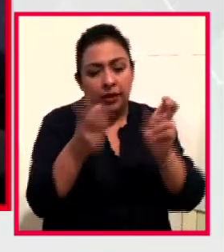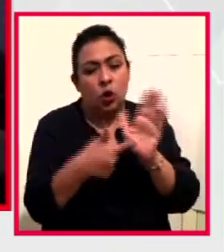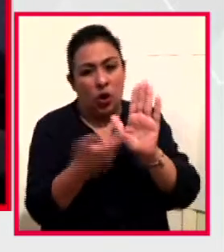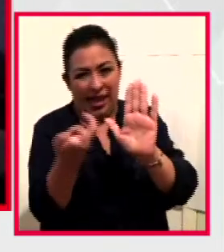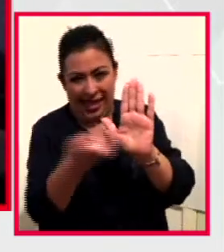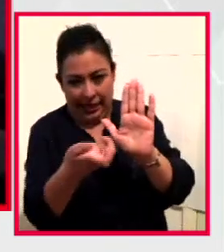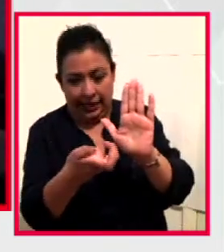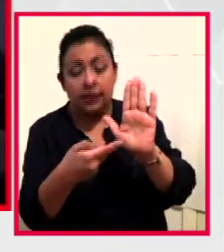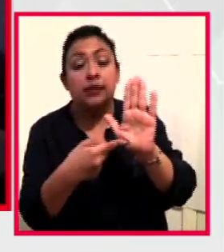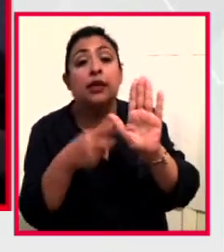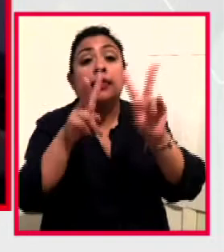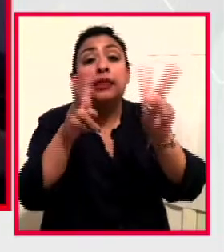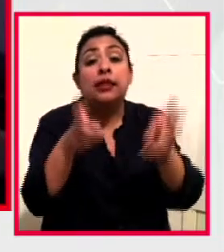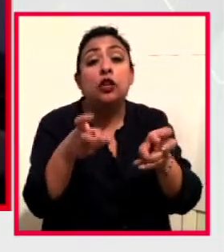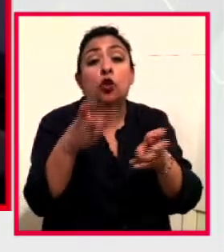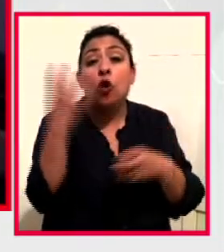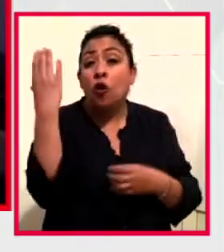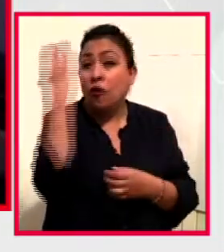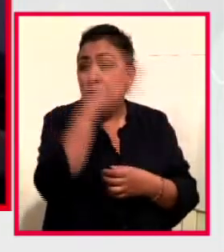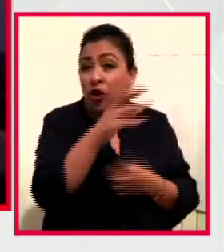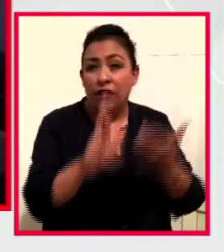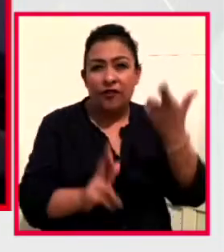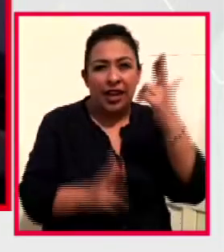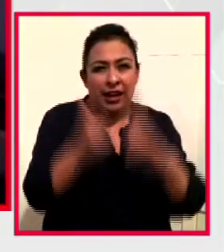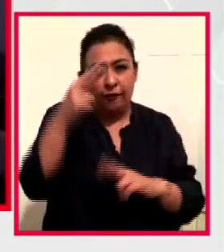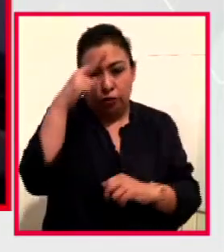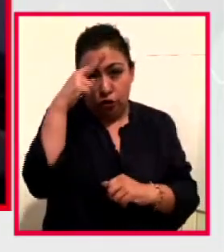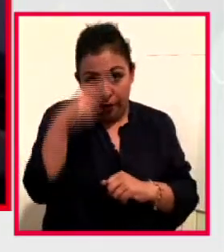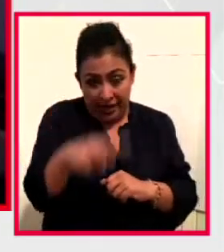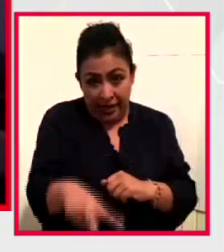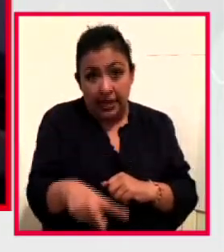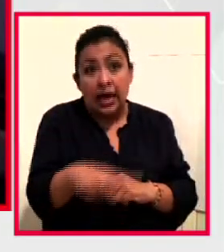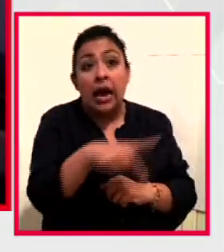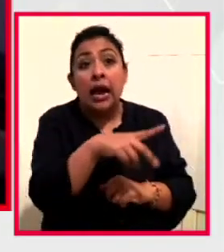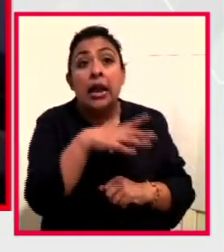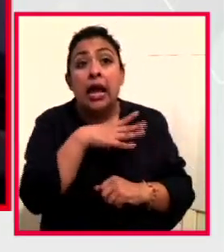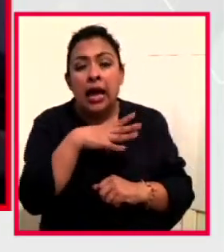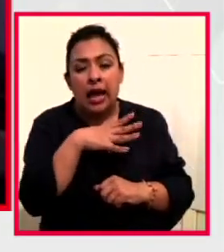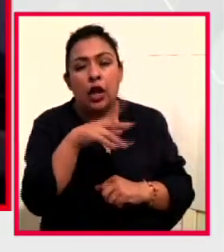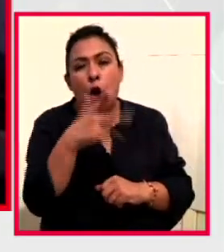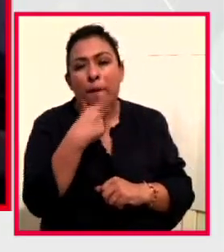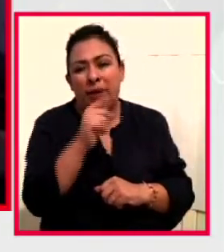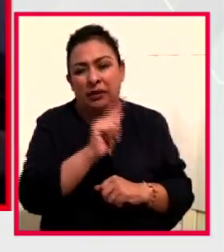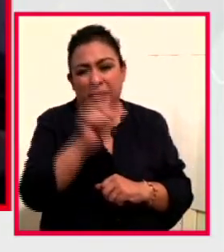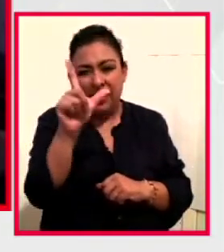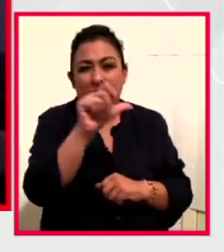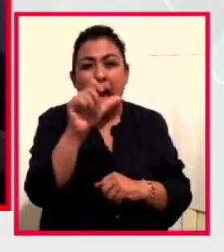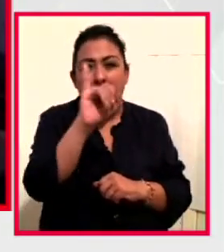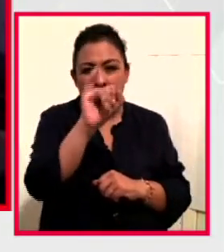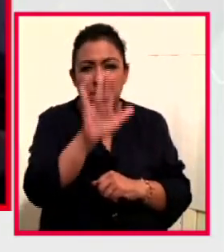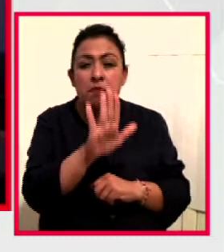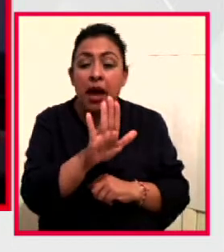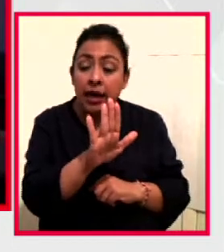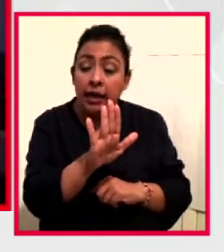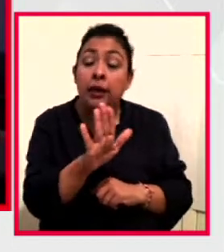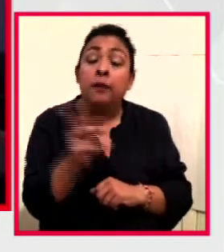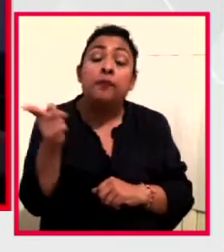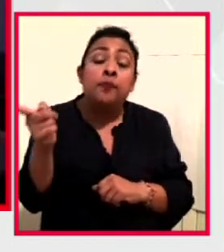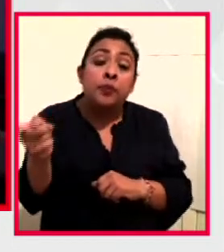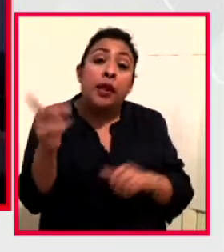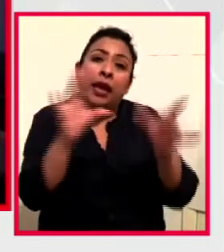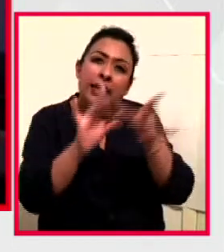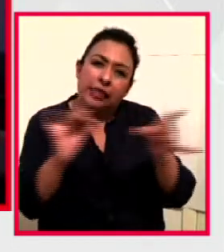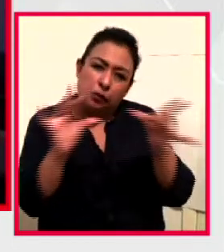que se titula Fotografiar la Revolución Mexicana, donde John Más, que es especialista precisamente en la imagen, nos va haciendo un